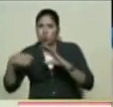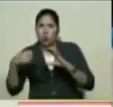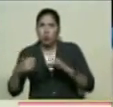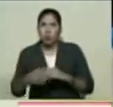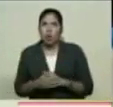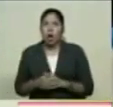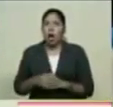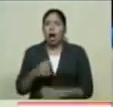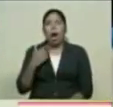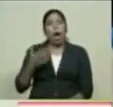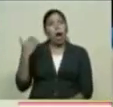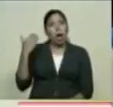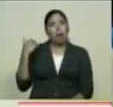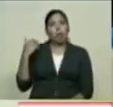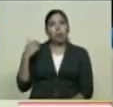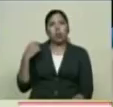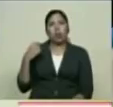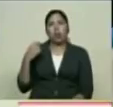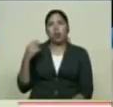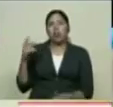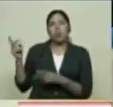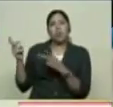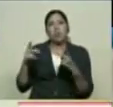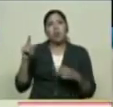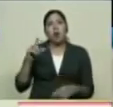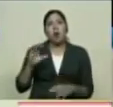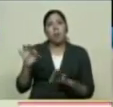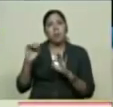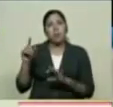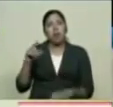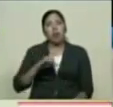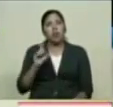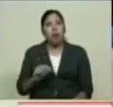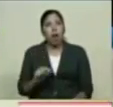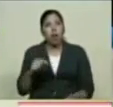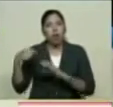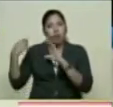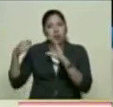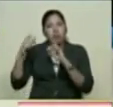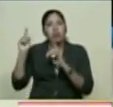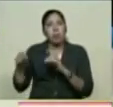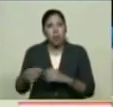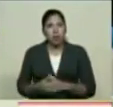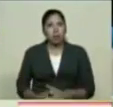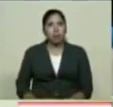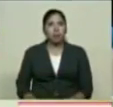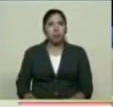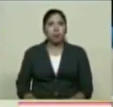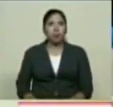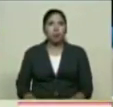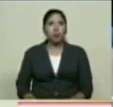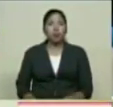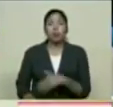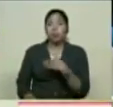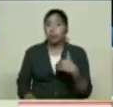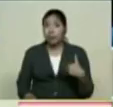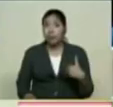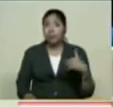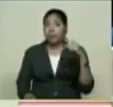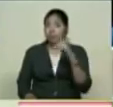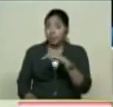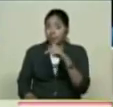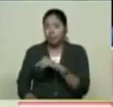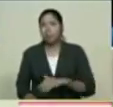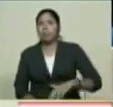Y bueno Estamos buscando pues que La Vuelta Siga siendo Un espacio Que aporta